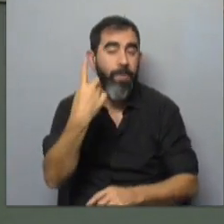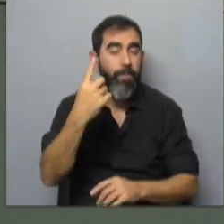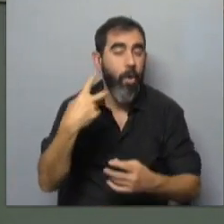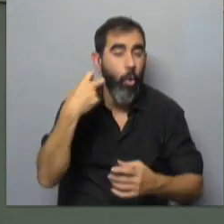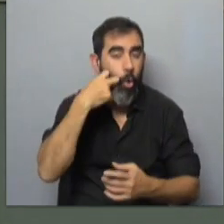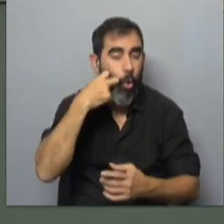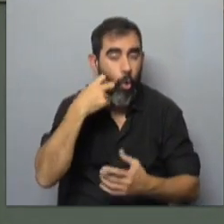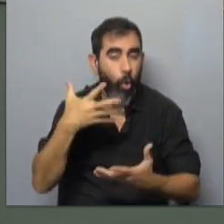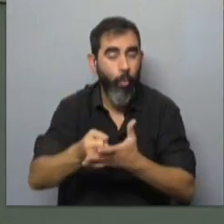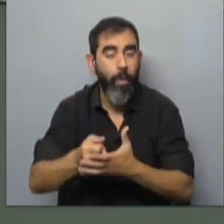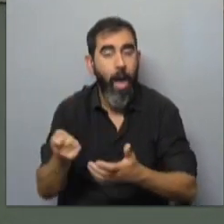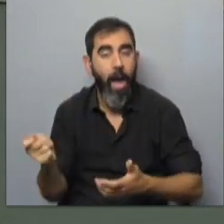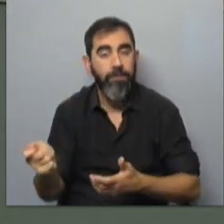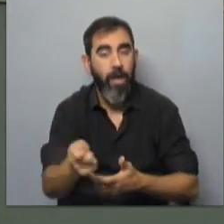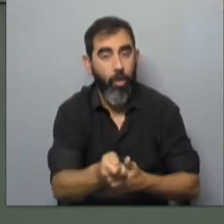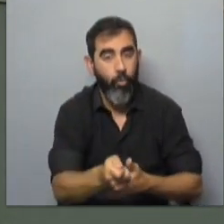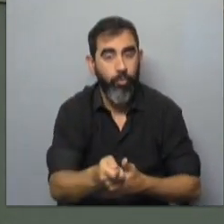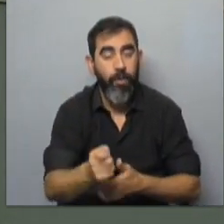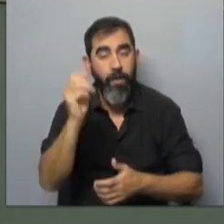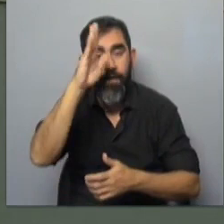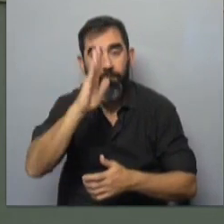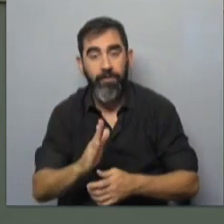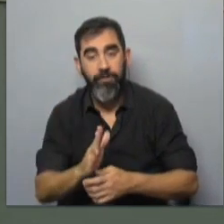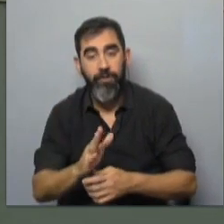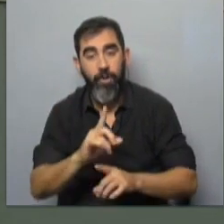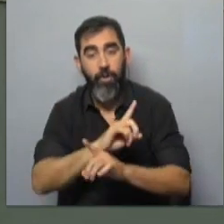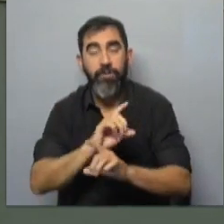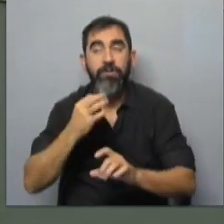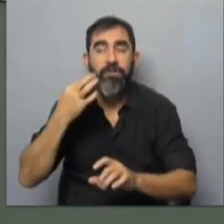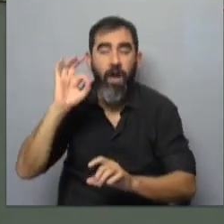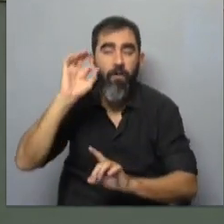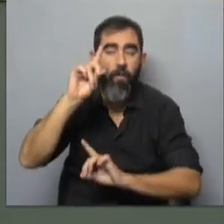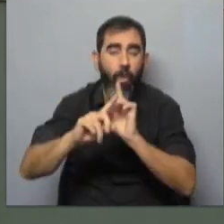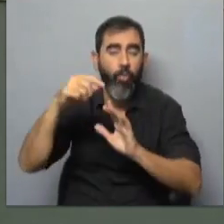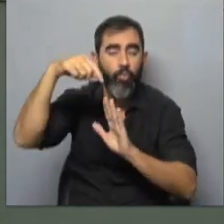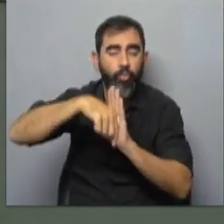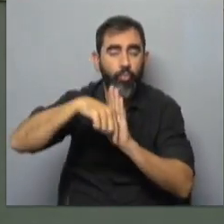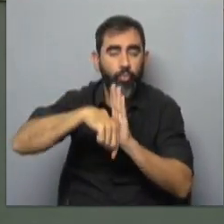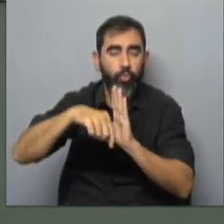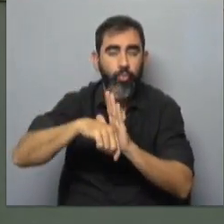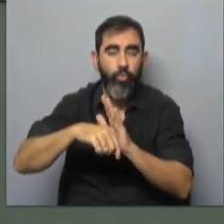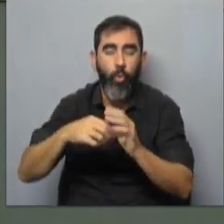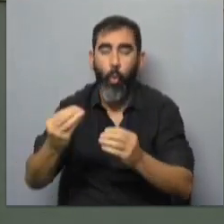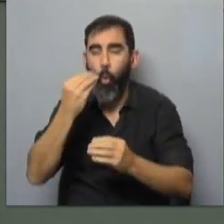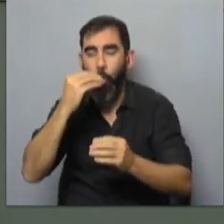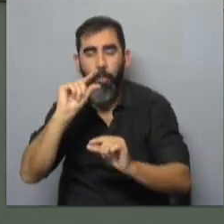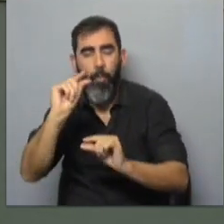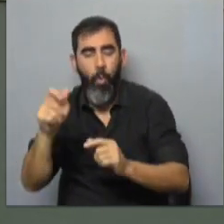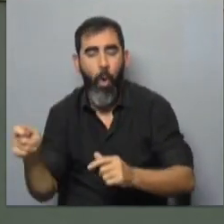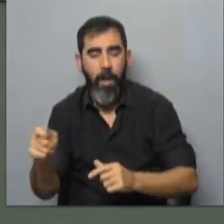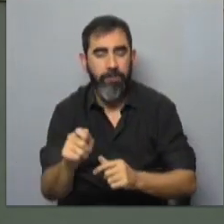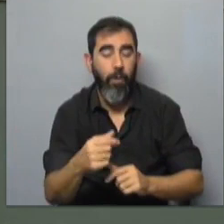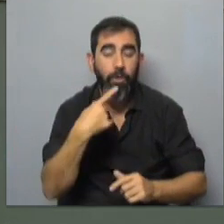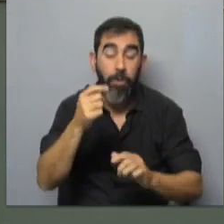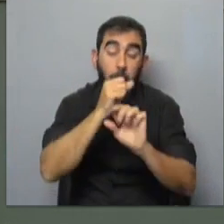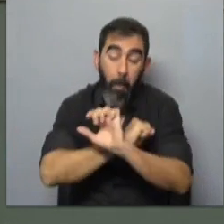cortes que se va a importar va a ser el asado. Y aseguró que Brasil no es, salvo en estados del sur, gran consumidor de asado. Así que el ministro aseguró